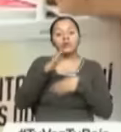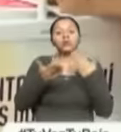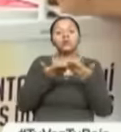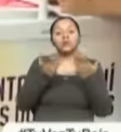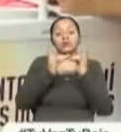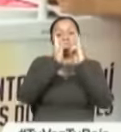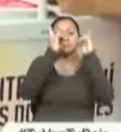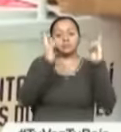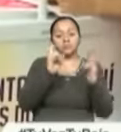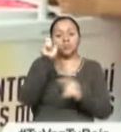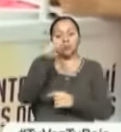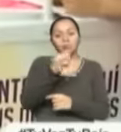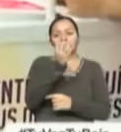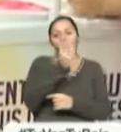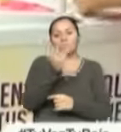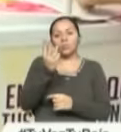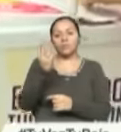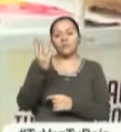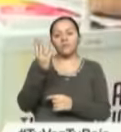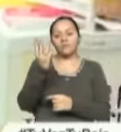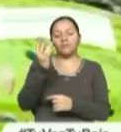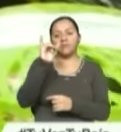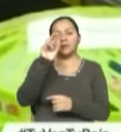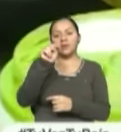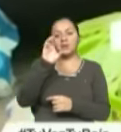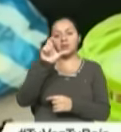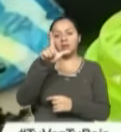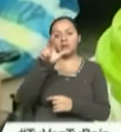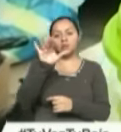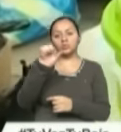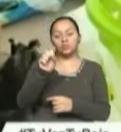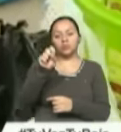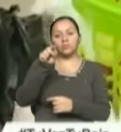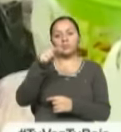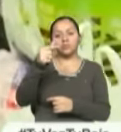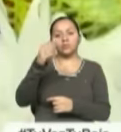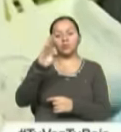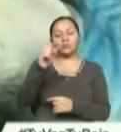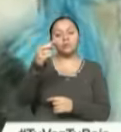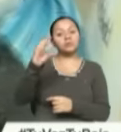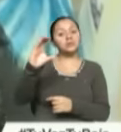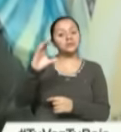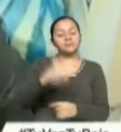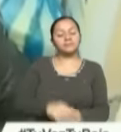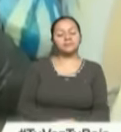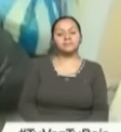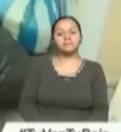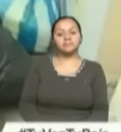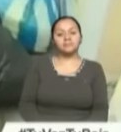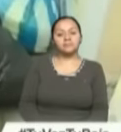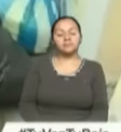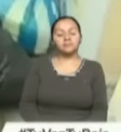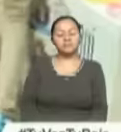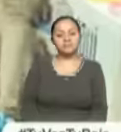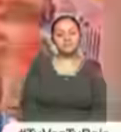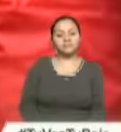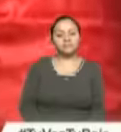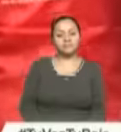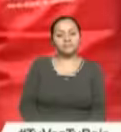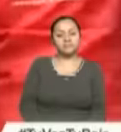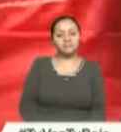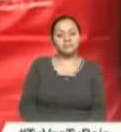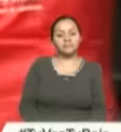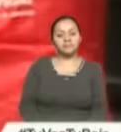de recepción más cercano a su domicilio, visite la página web www.inclusión.gob.es.